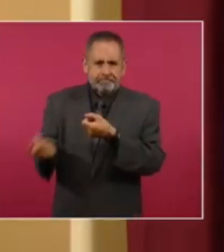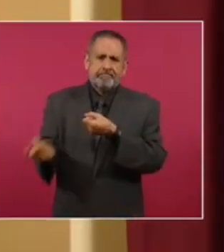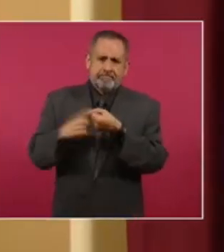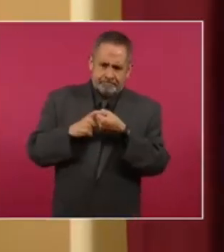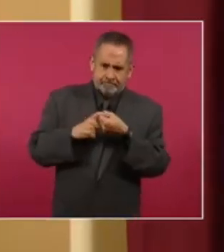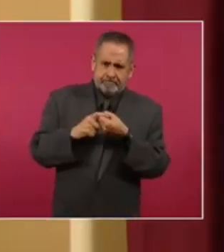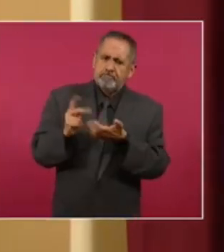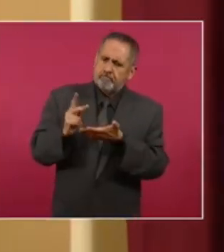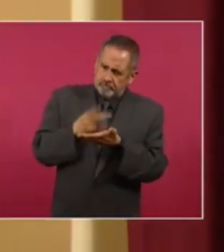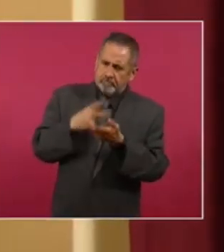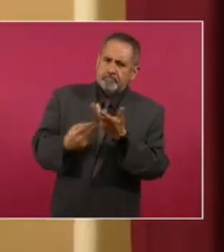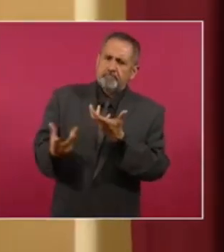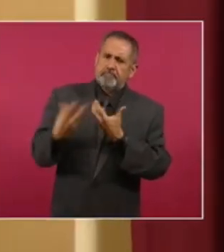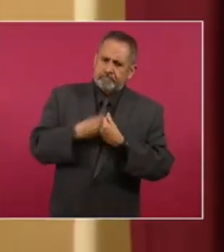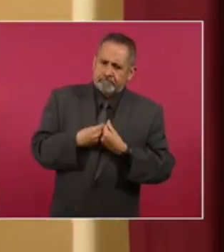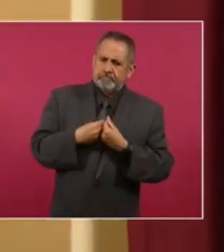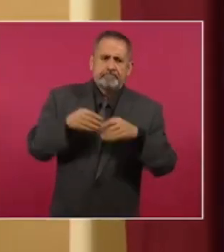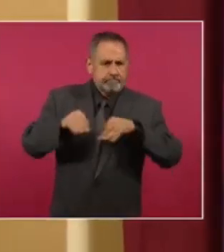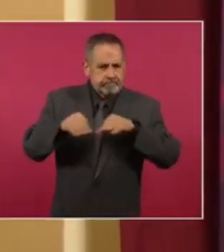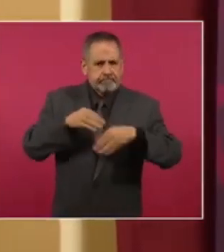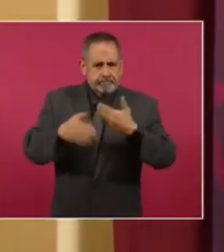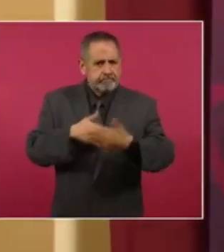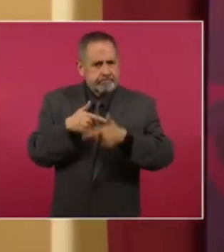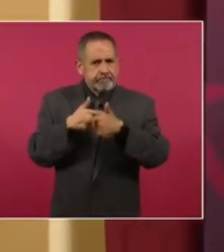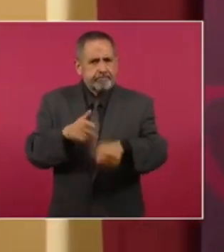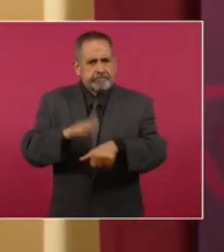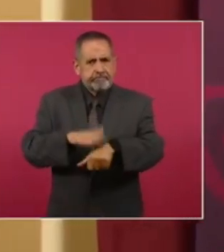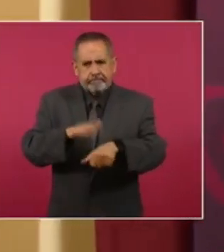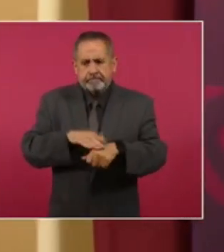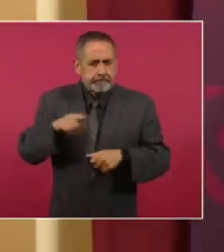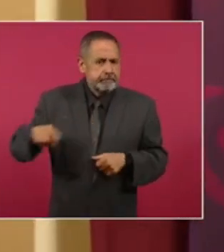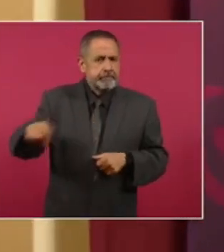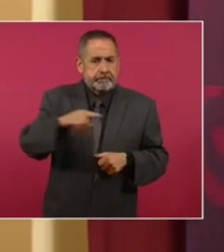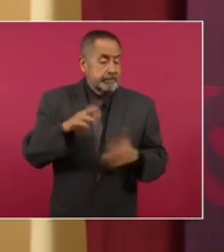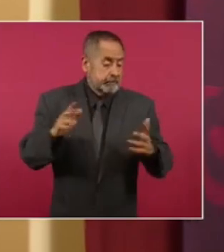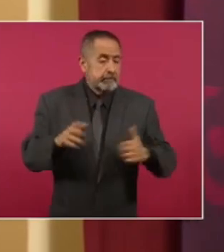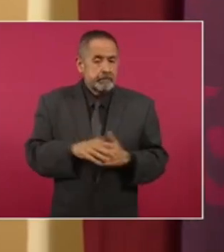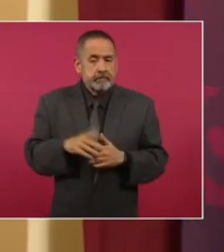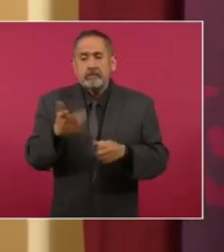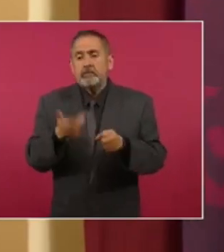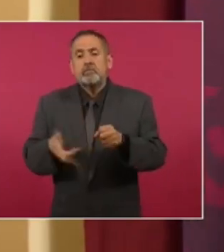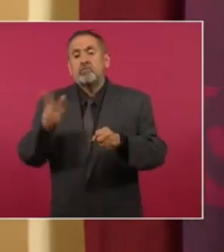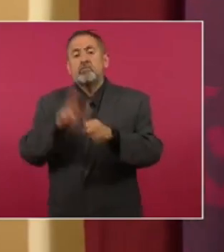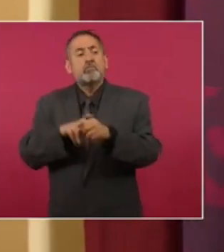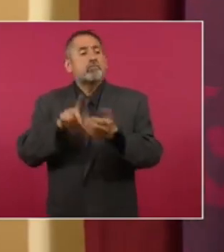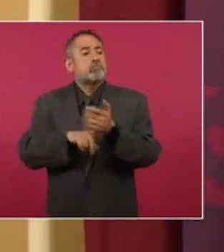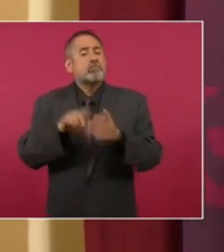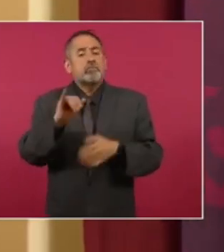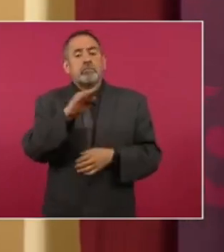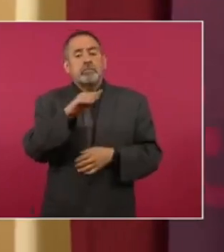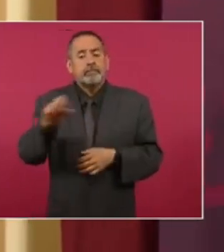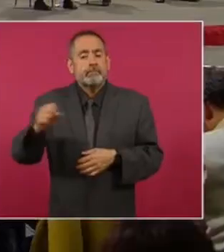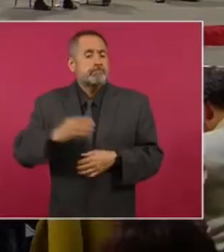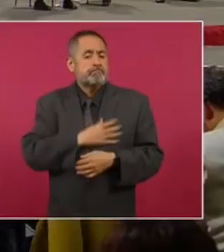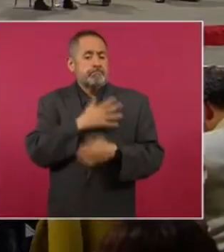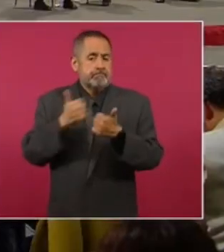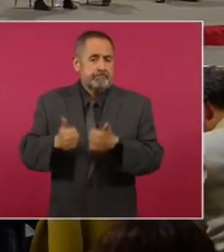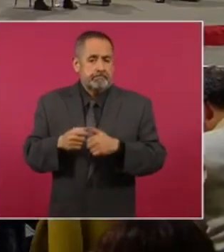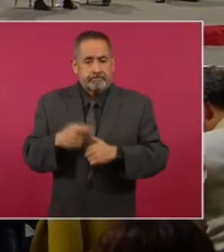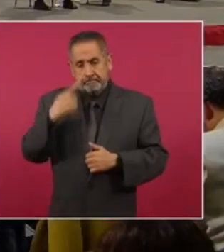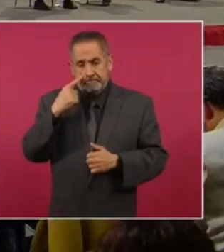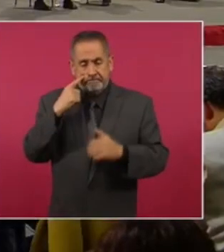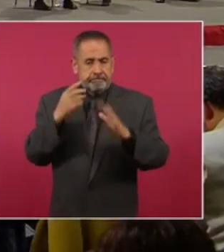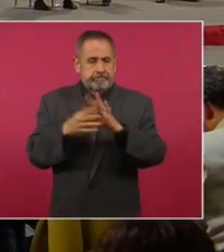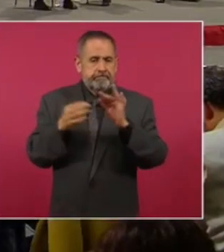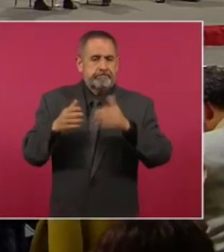profesionales de la salud que se encuentran en retiro. Sobre los 50 que ya firmaron su reincorporación, el director